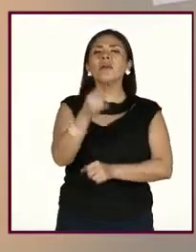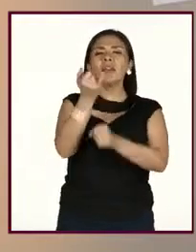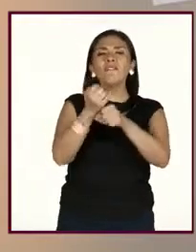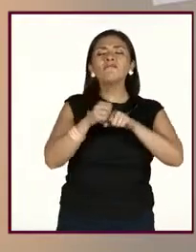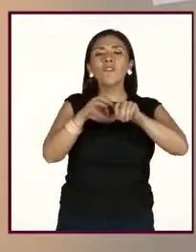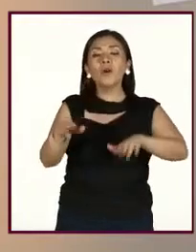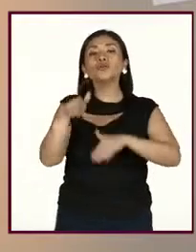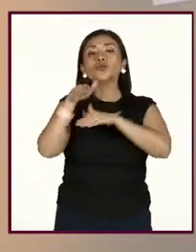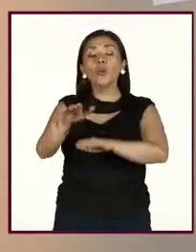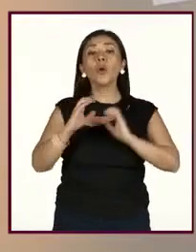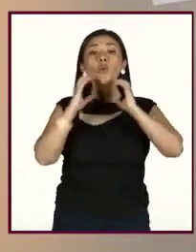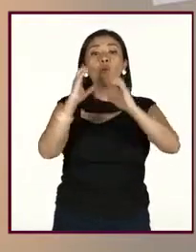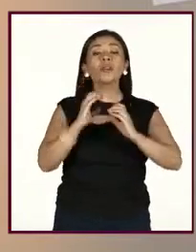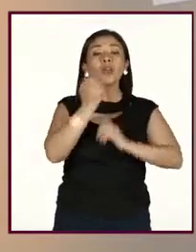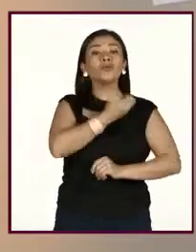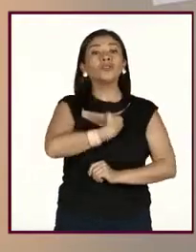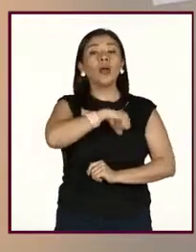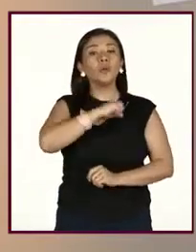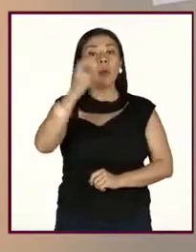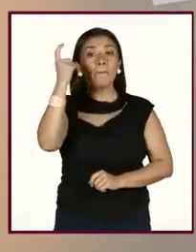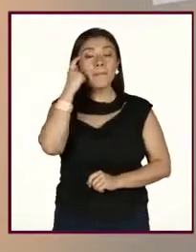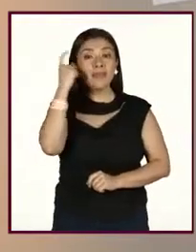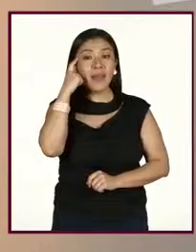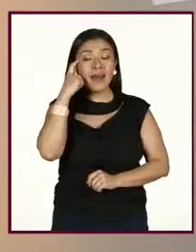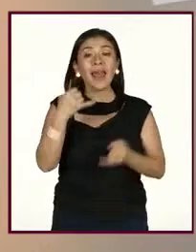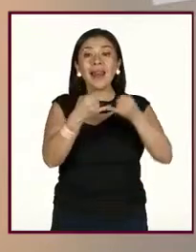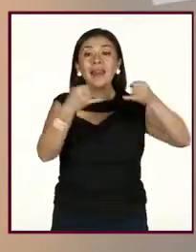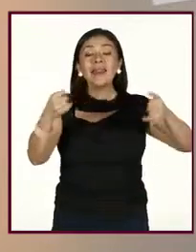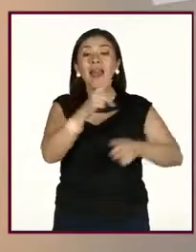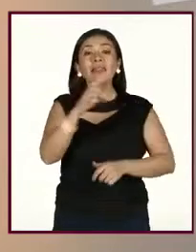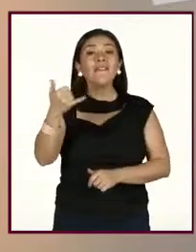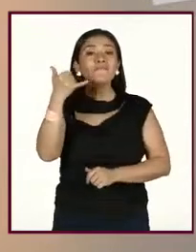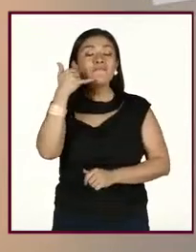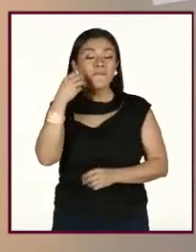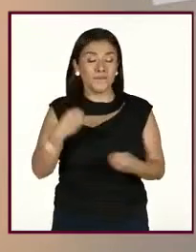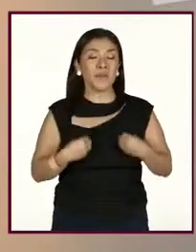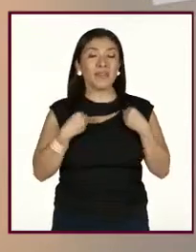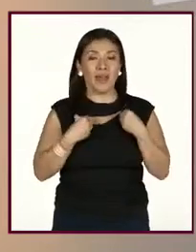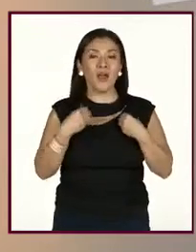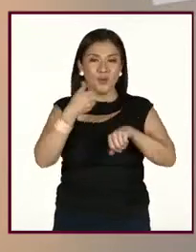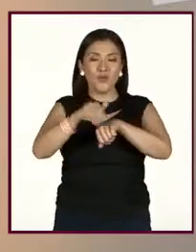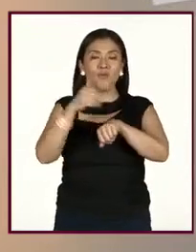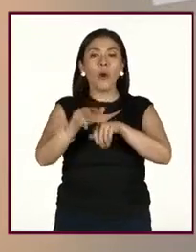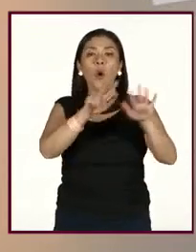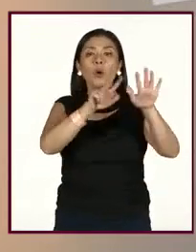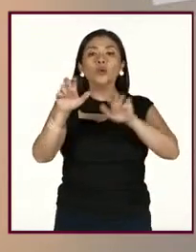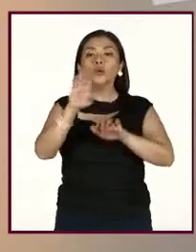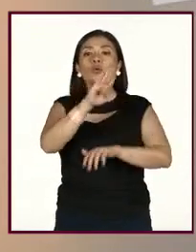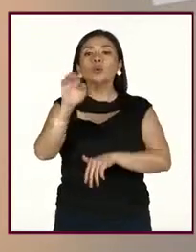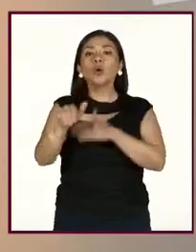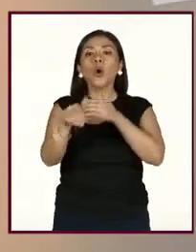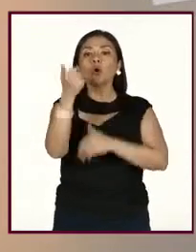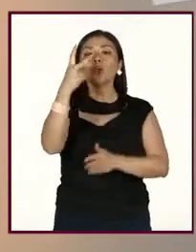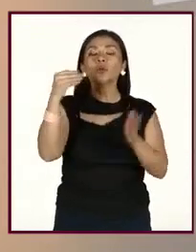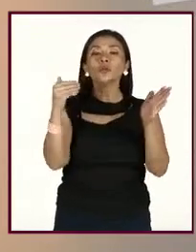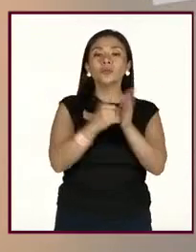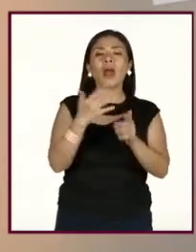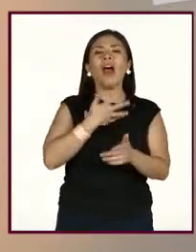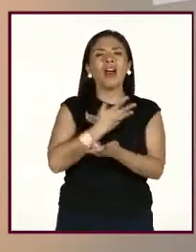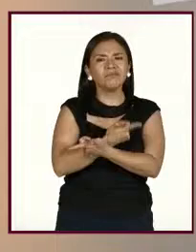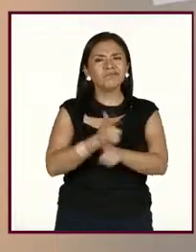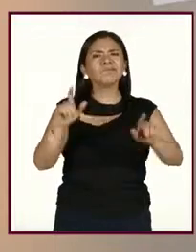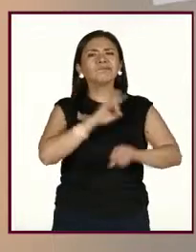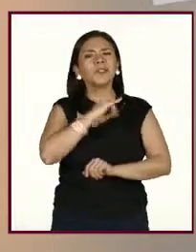relacionada con el cuidado de la salud mental. B. La línea de la vida. B.-911-2000. B. Está